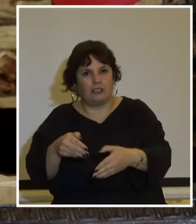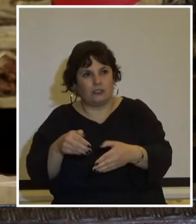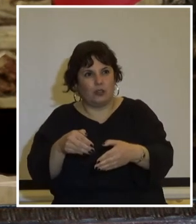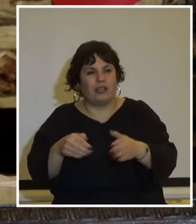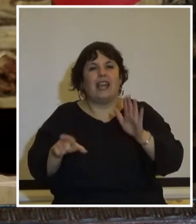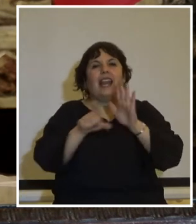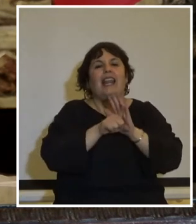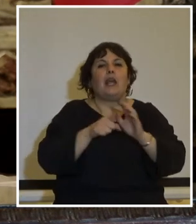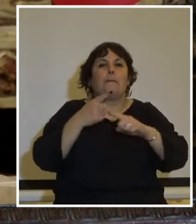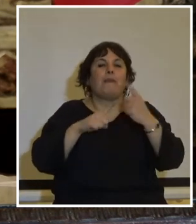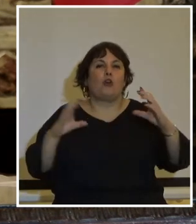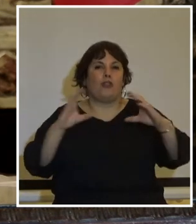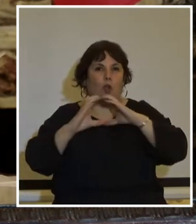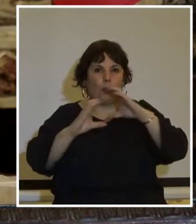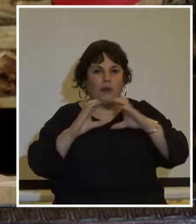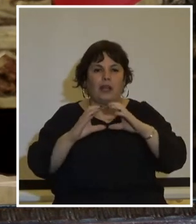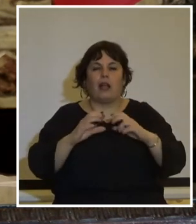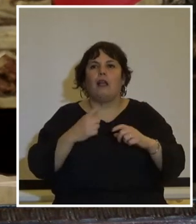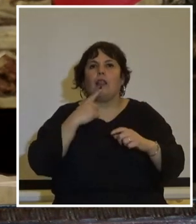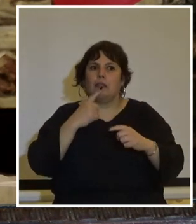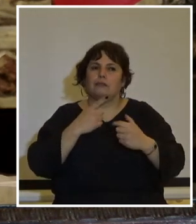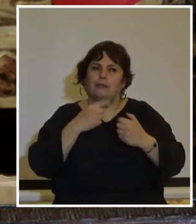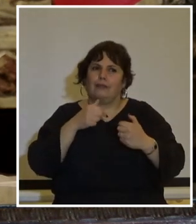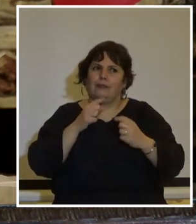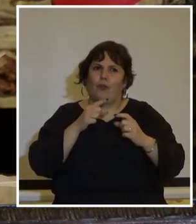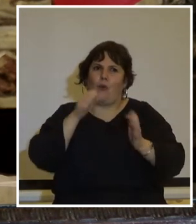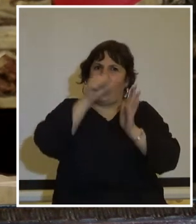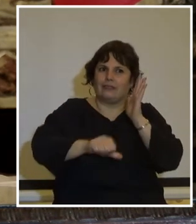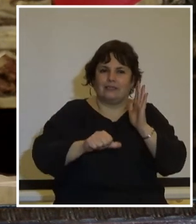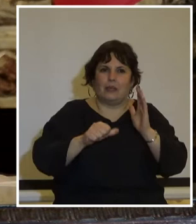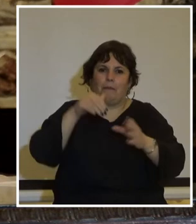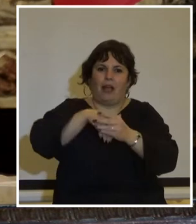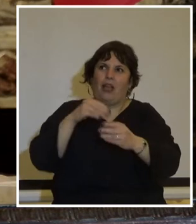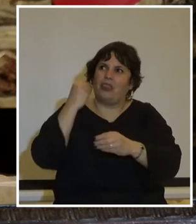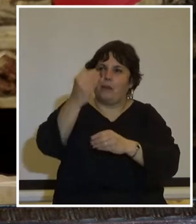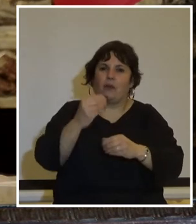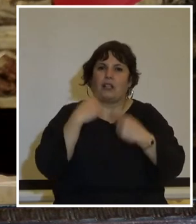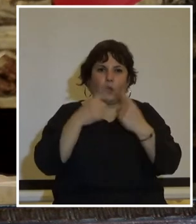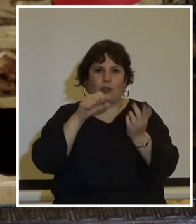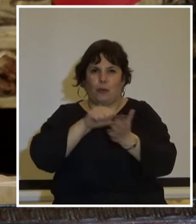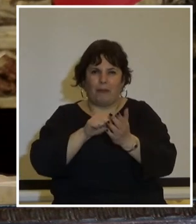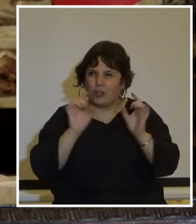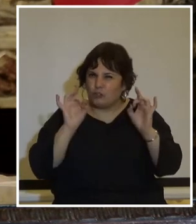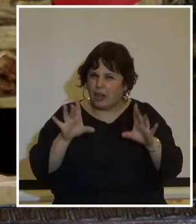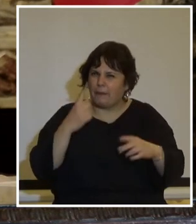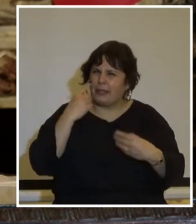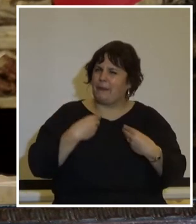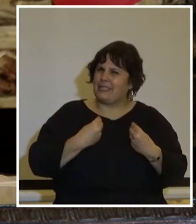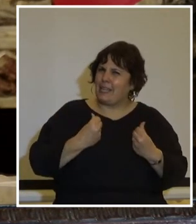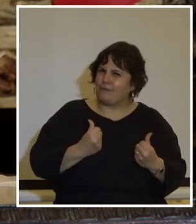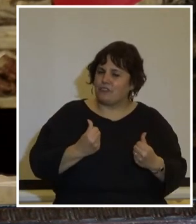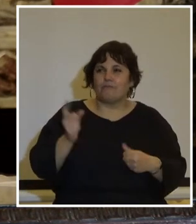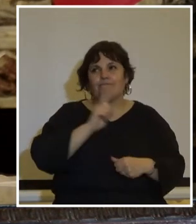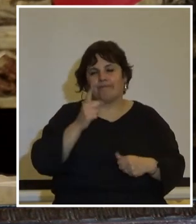y la ley de medios que apuñalan de gravedad la democracia de nuestro país ya no sólo en nuestra percepción sino